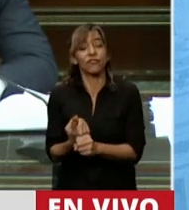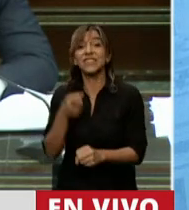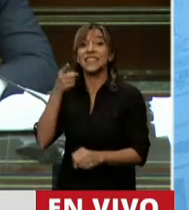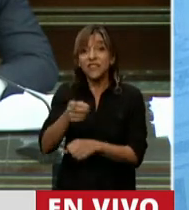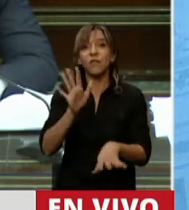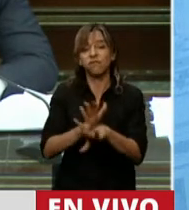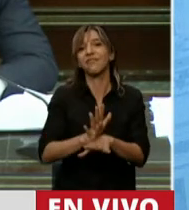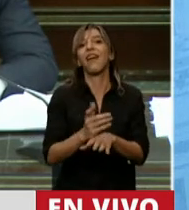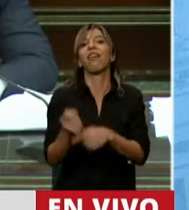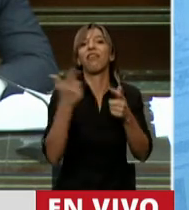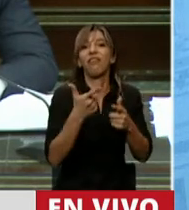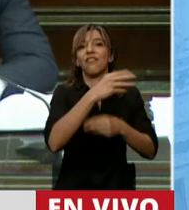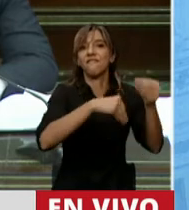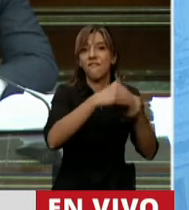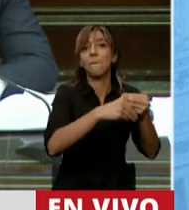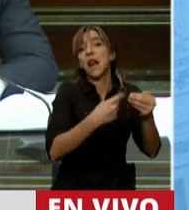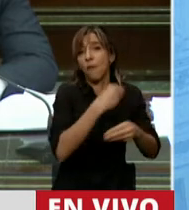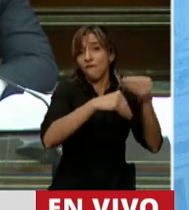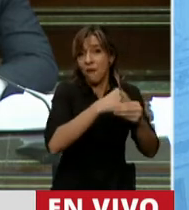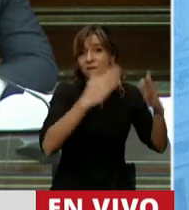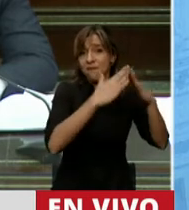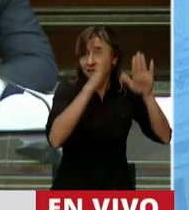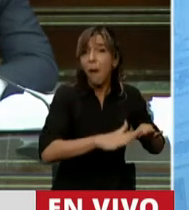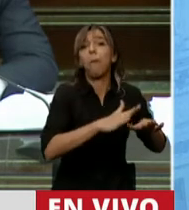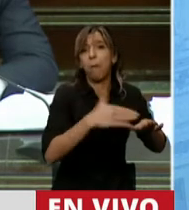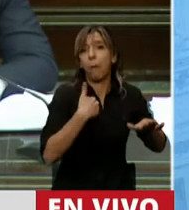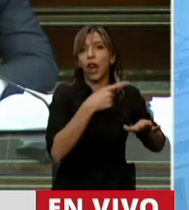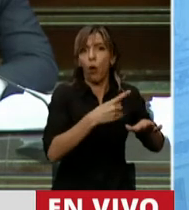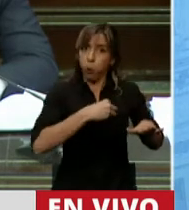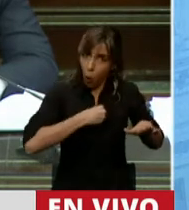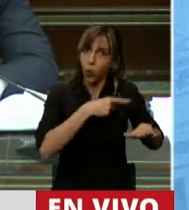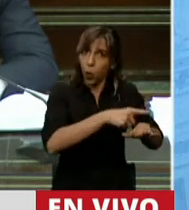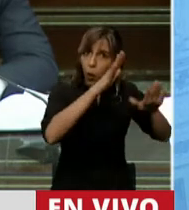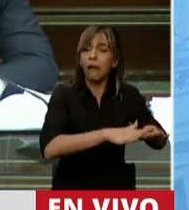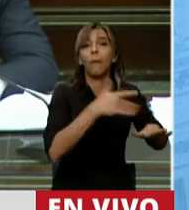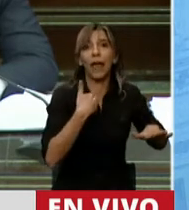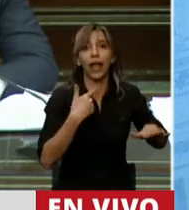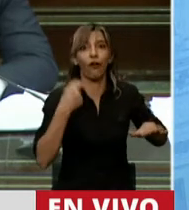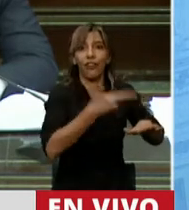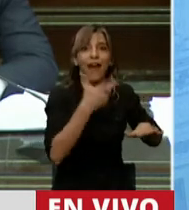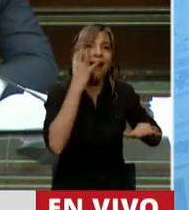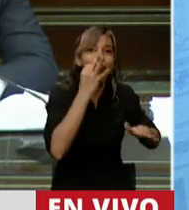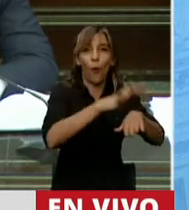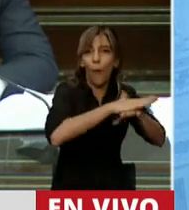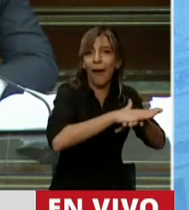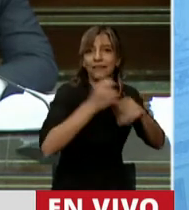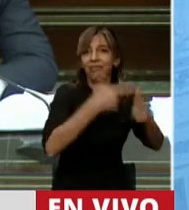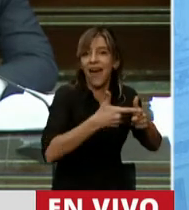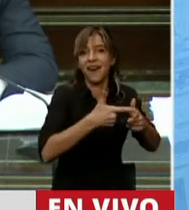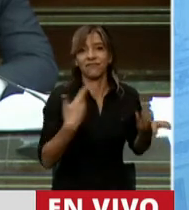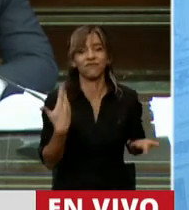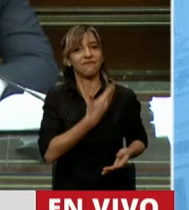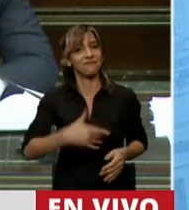aislarse socialmente de manera obligatoria y voluntariamente. Es necesario que el Estado